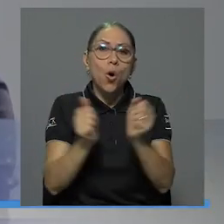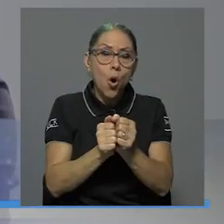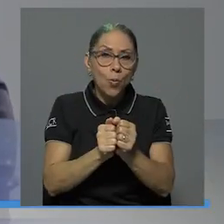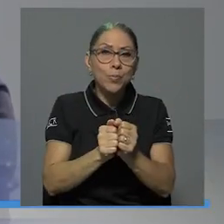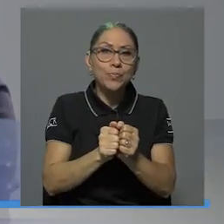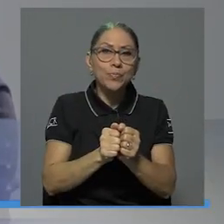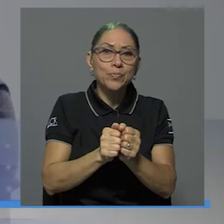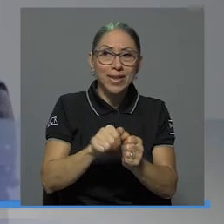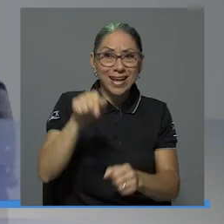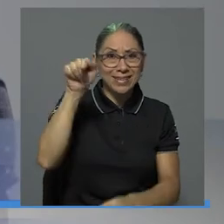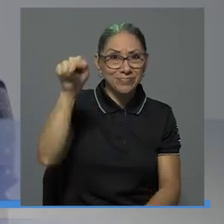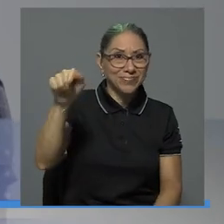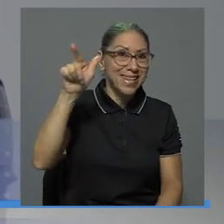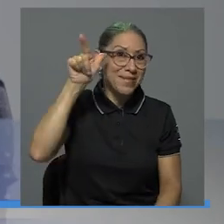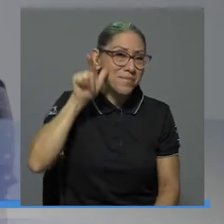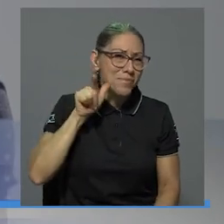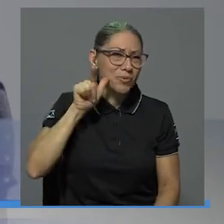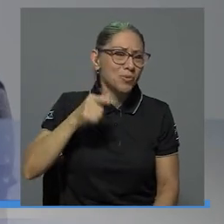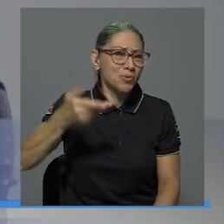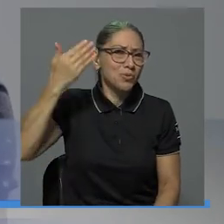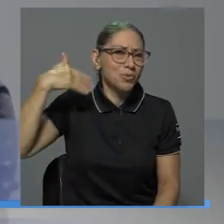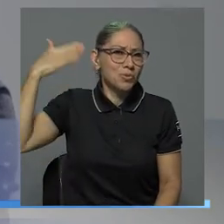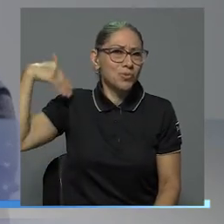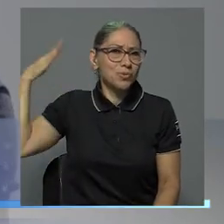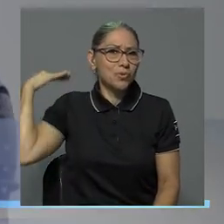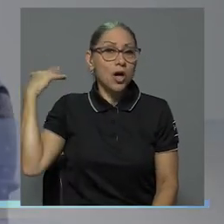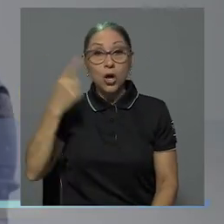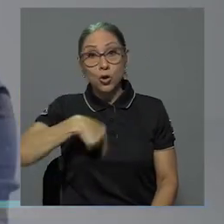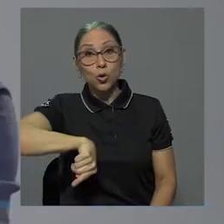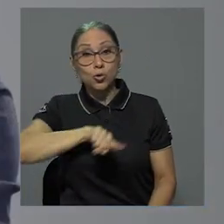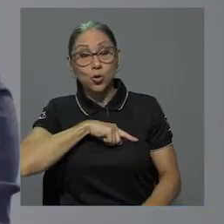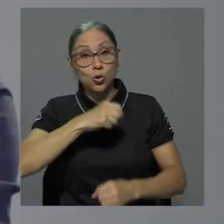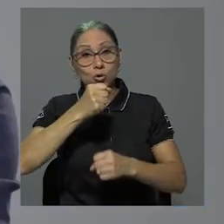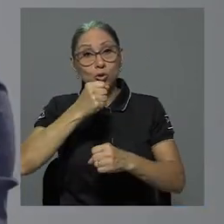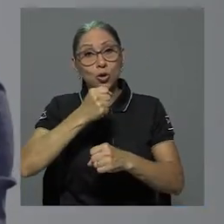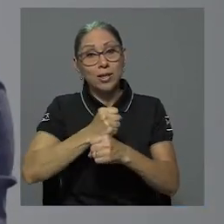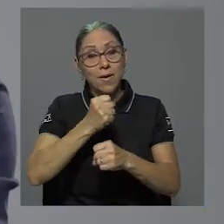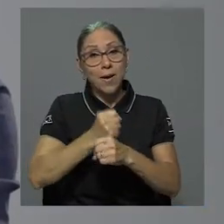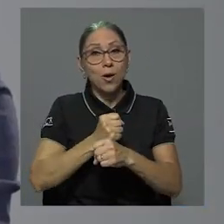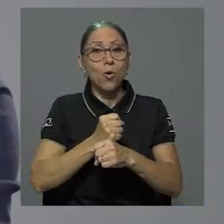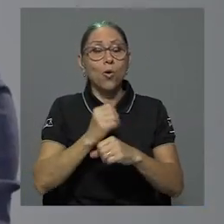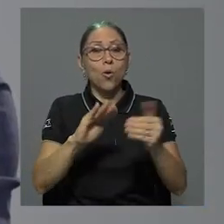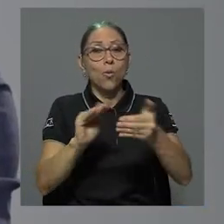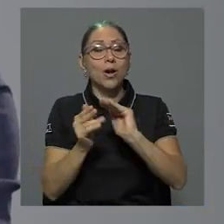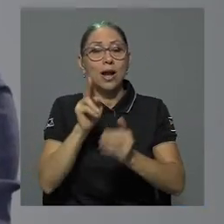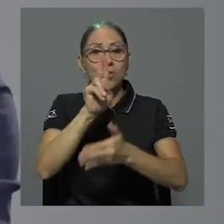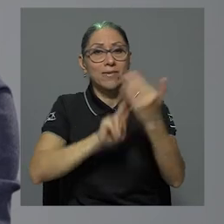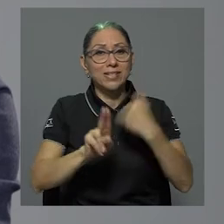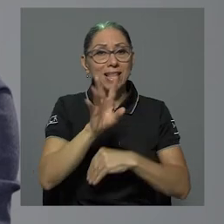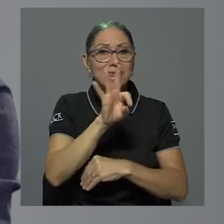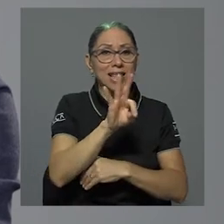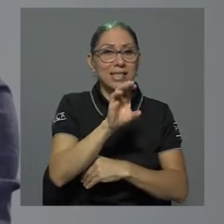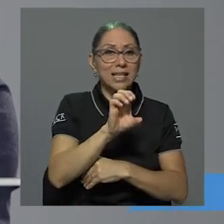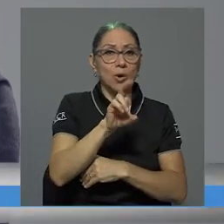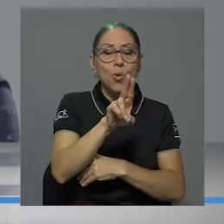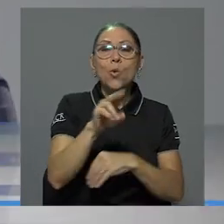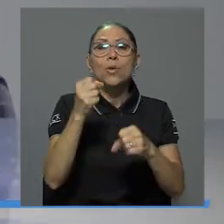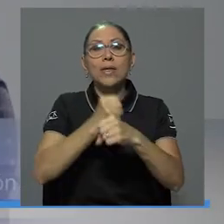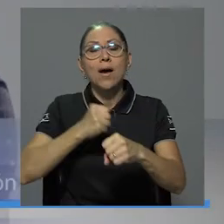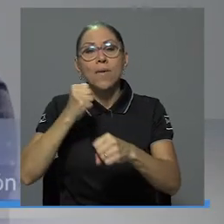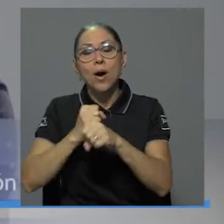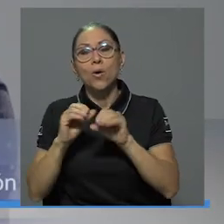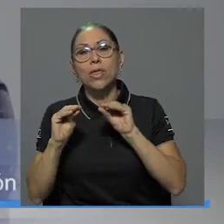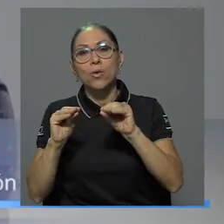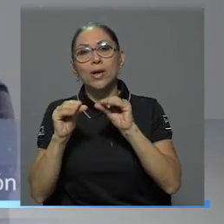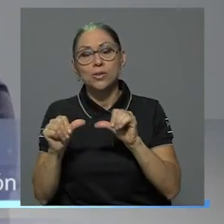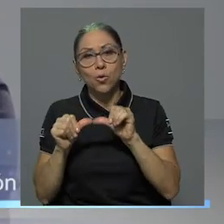históricamente, ¿verdad? Nuestros TCUs, nuestros trabajos de educación continua, nuestros proyectos